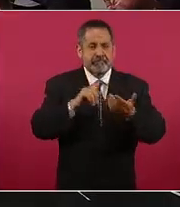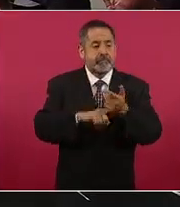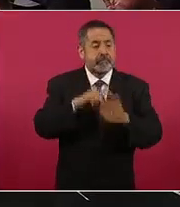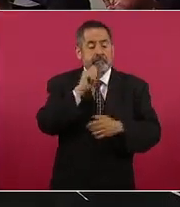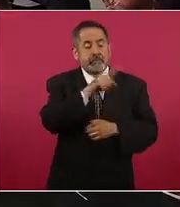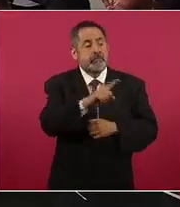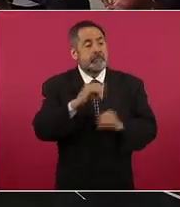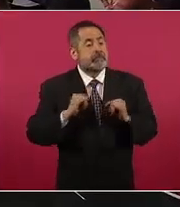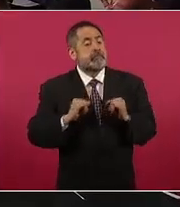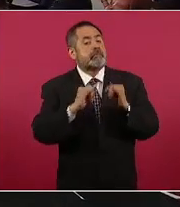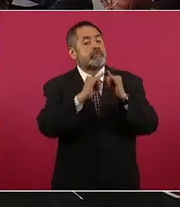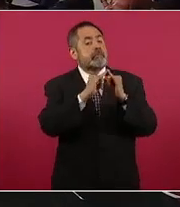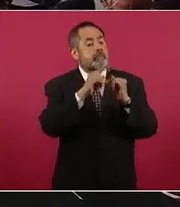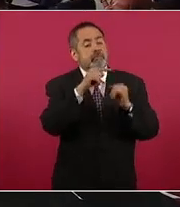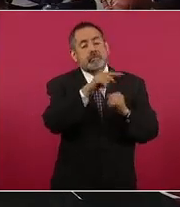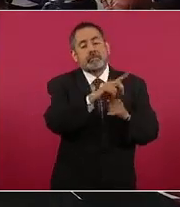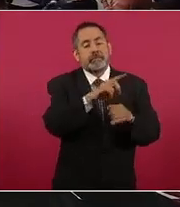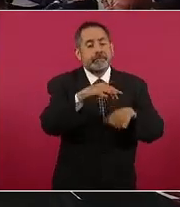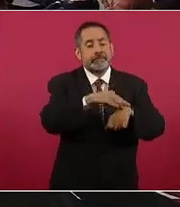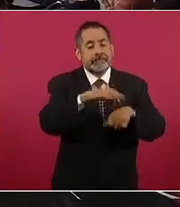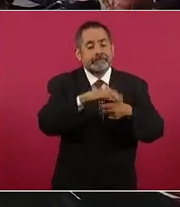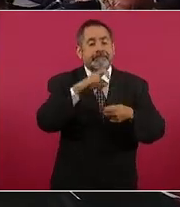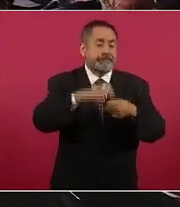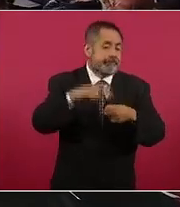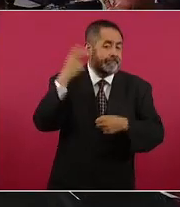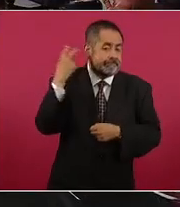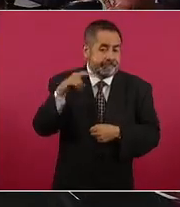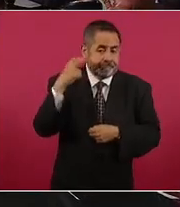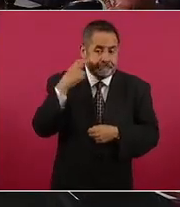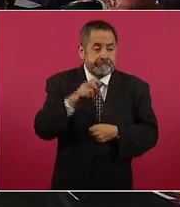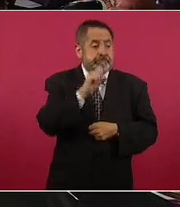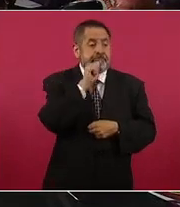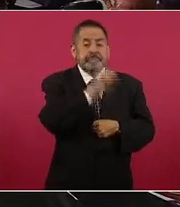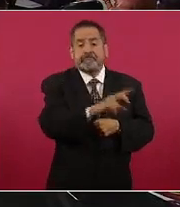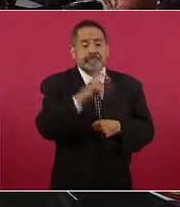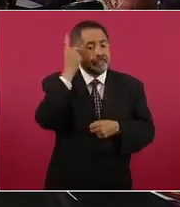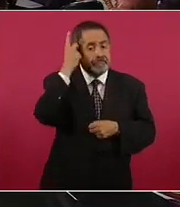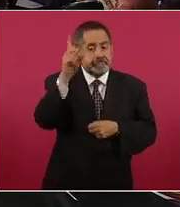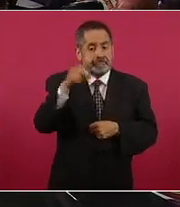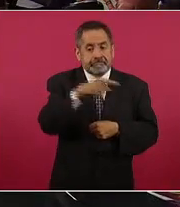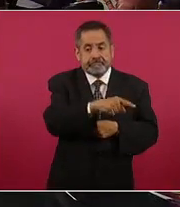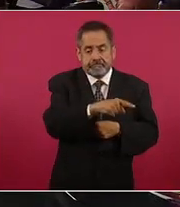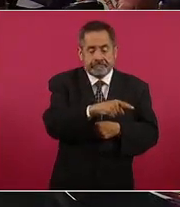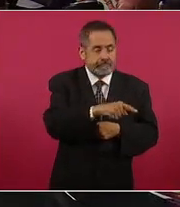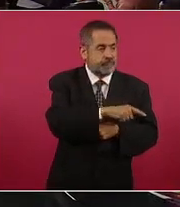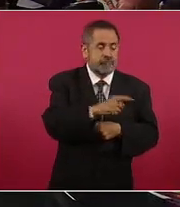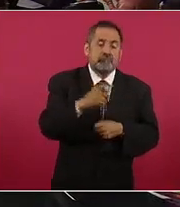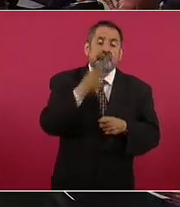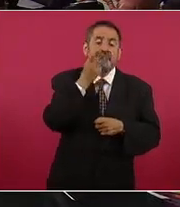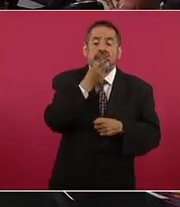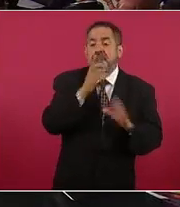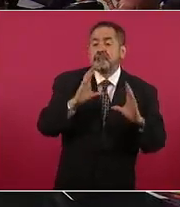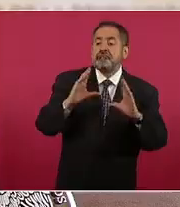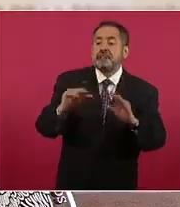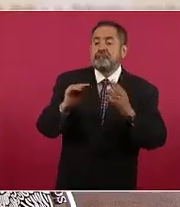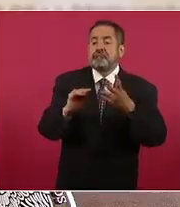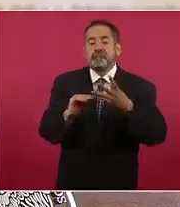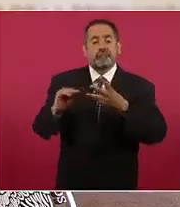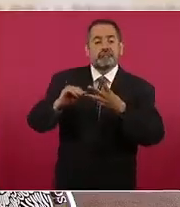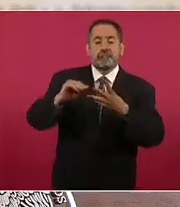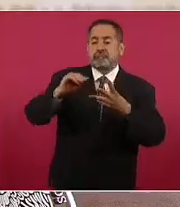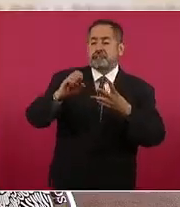Medicina, que está también en Veracruz, del mismo dueño, que ofrece maestría en cirugía estética.